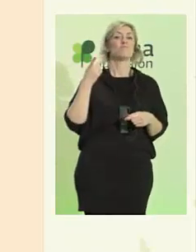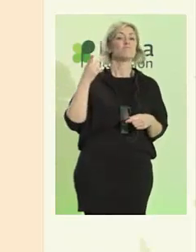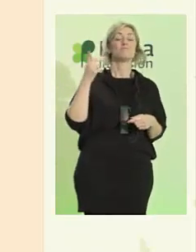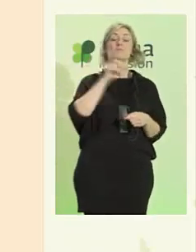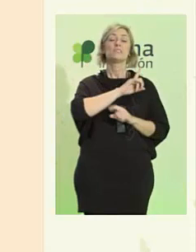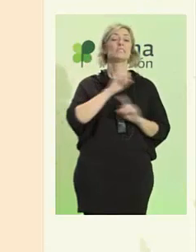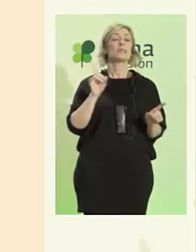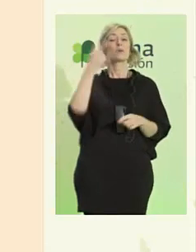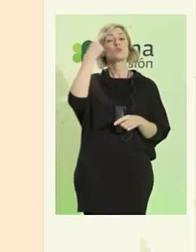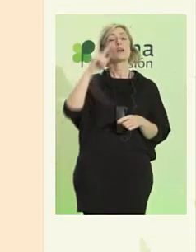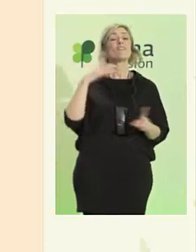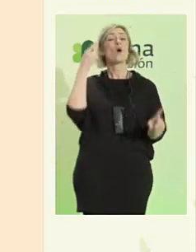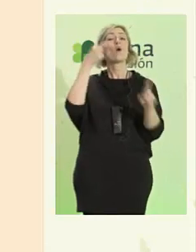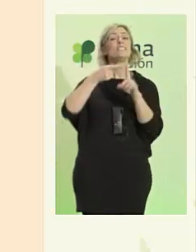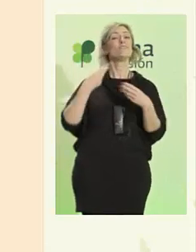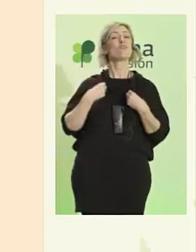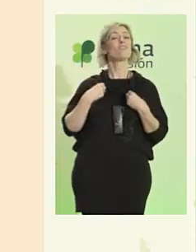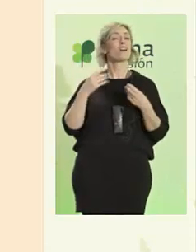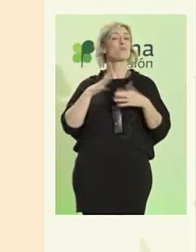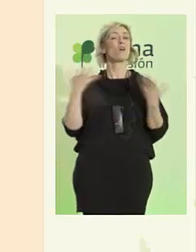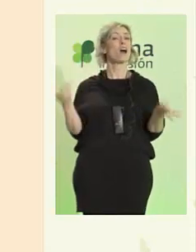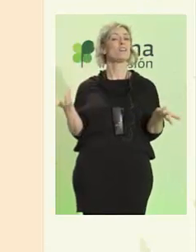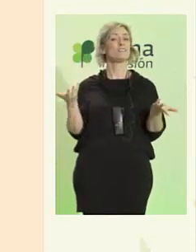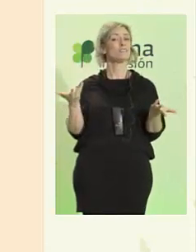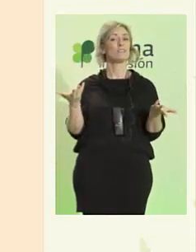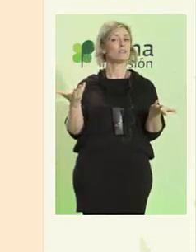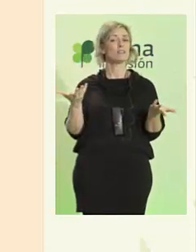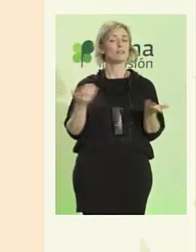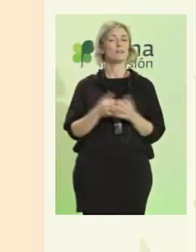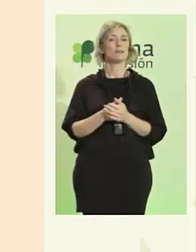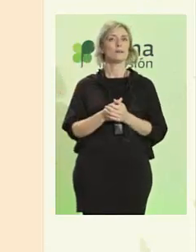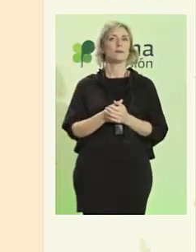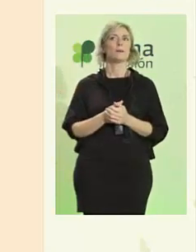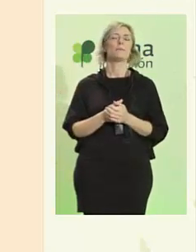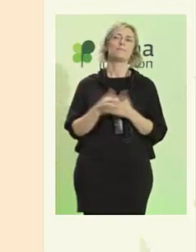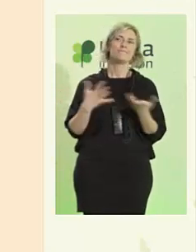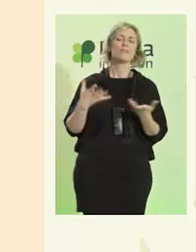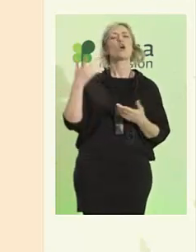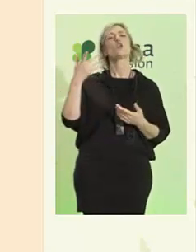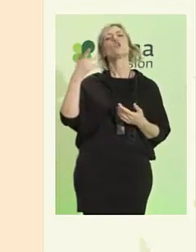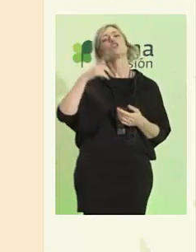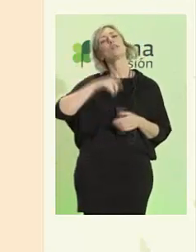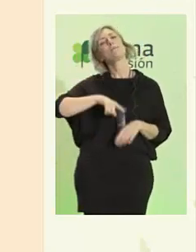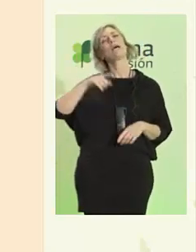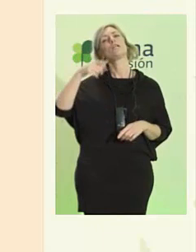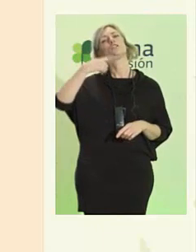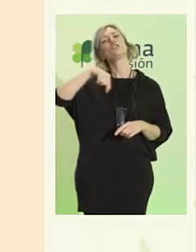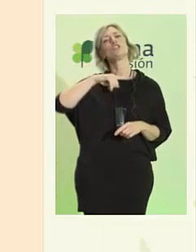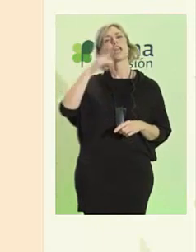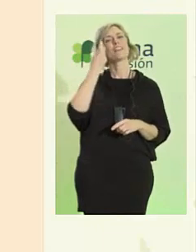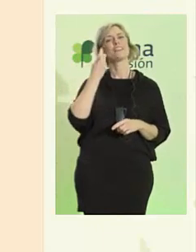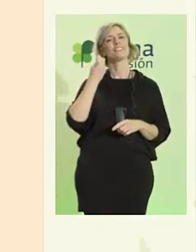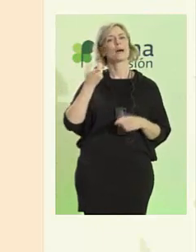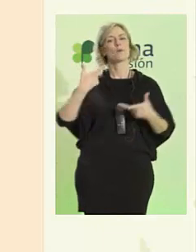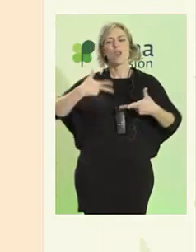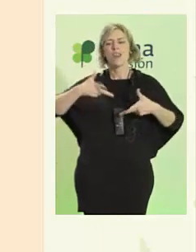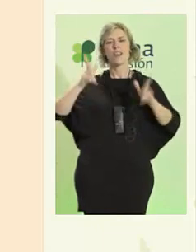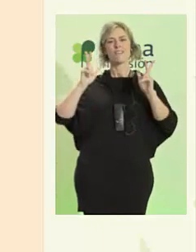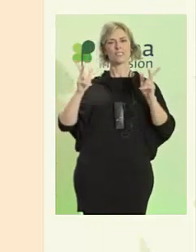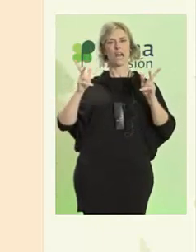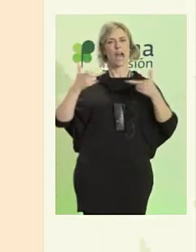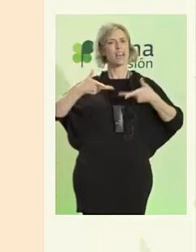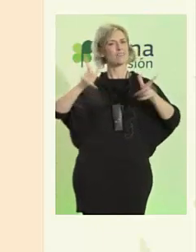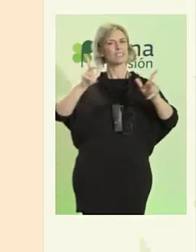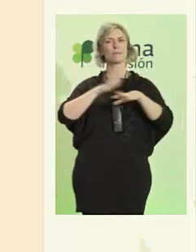Pero más allá de tener sentido, significado, necesitamos tener libertad, libertad para perseguir